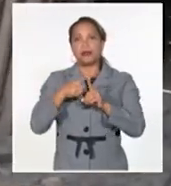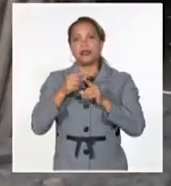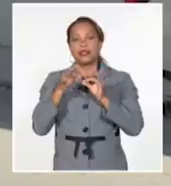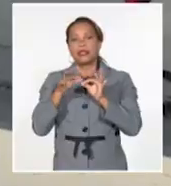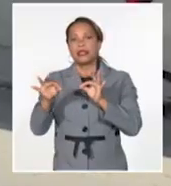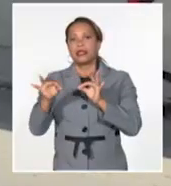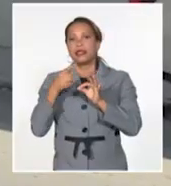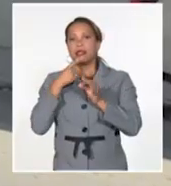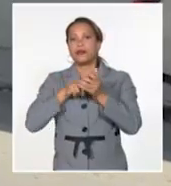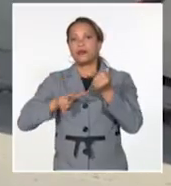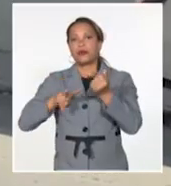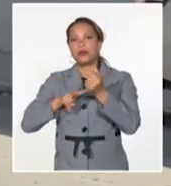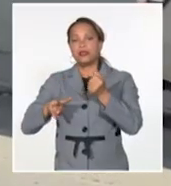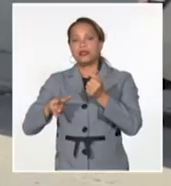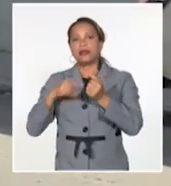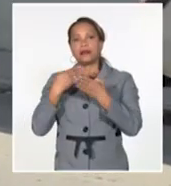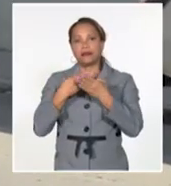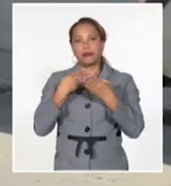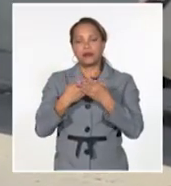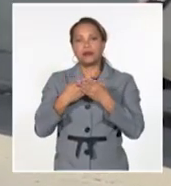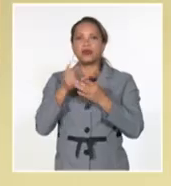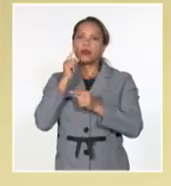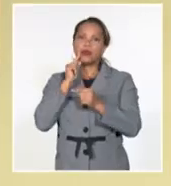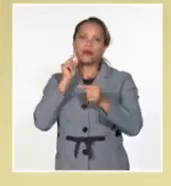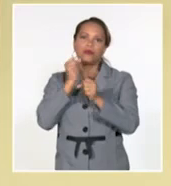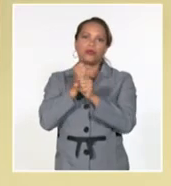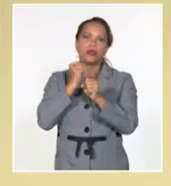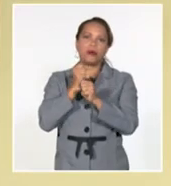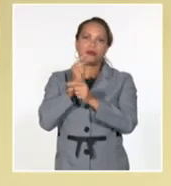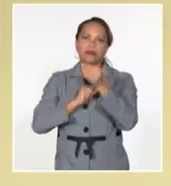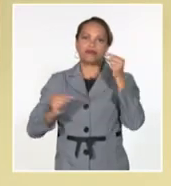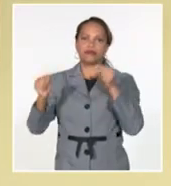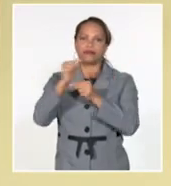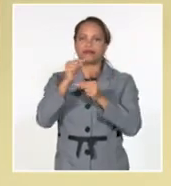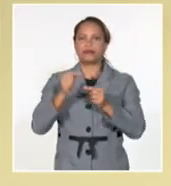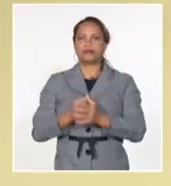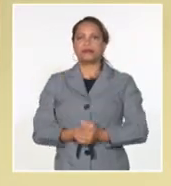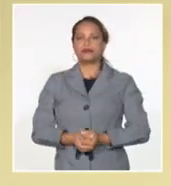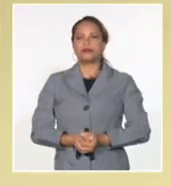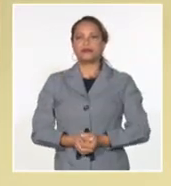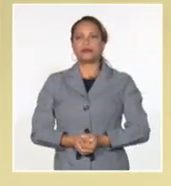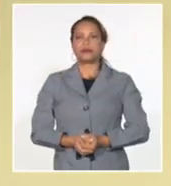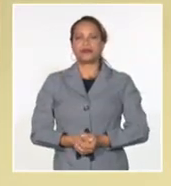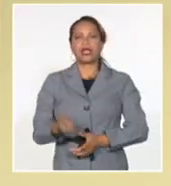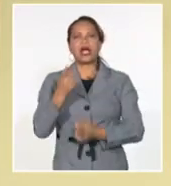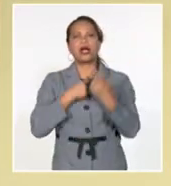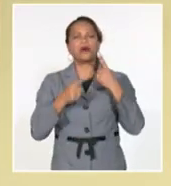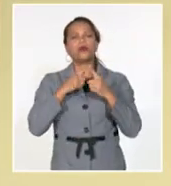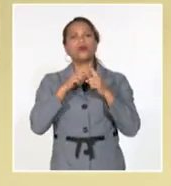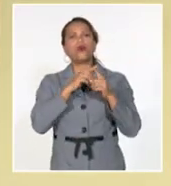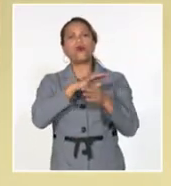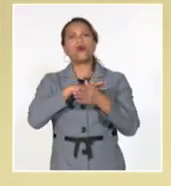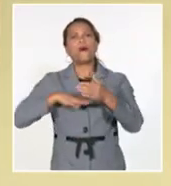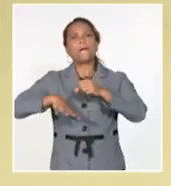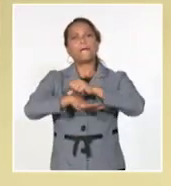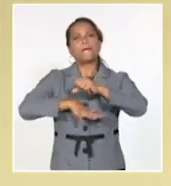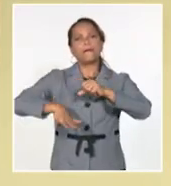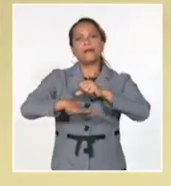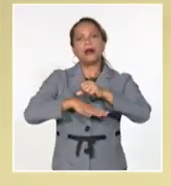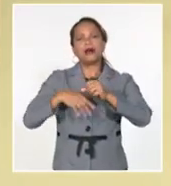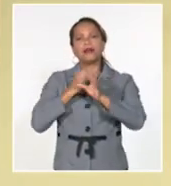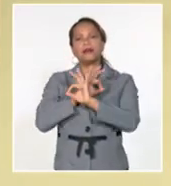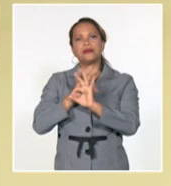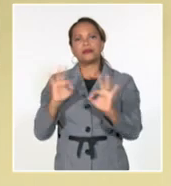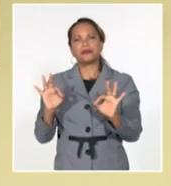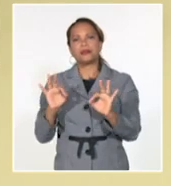provincias tienen un papel protagónico. Que se vaya a aquellos barrios que son claves, que son estratégicos,